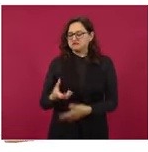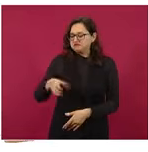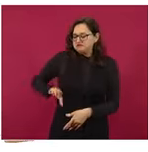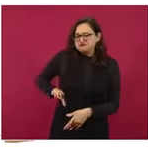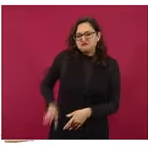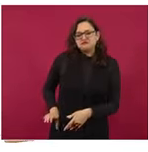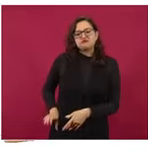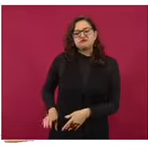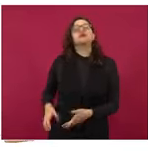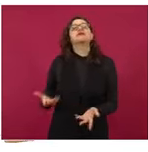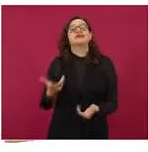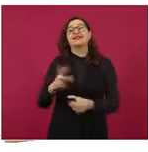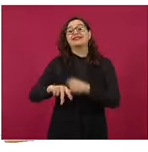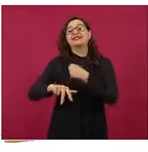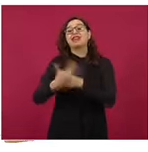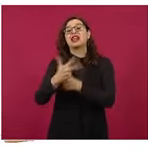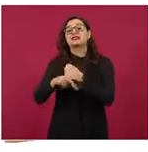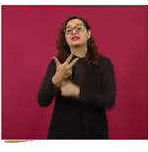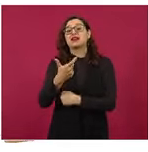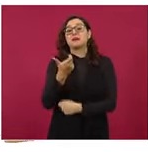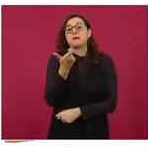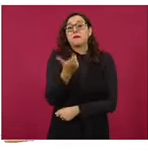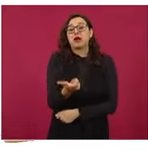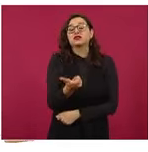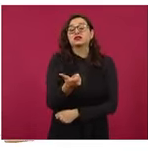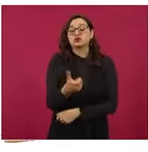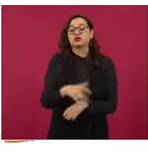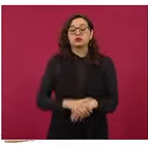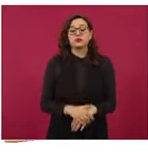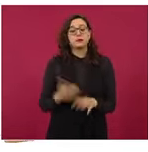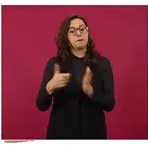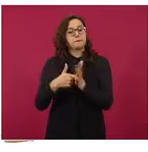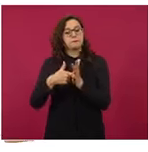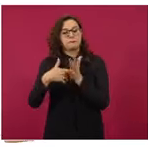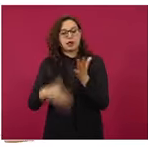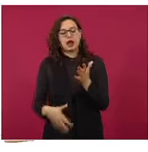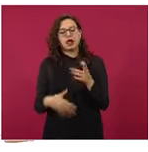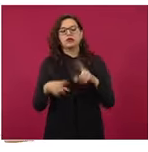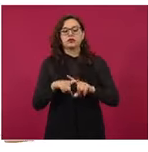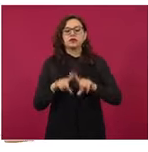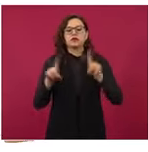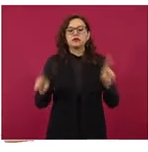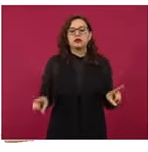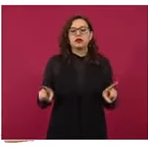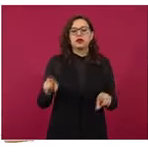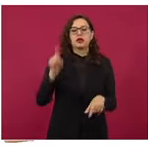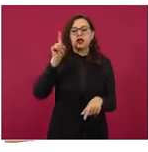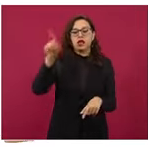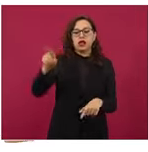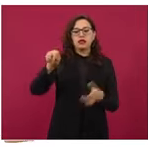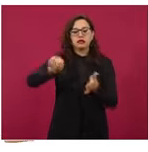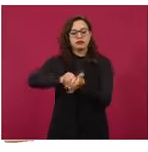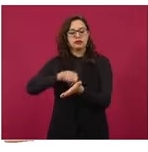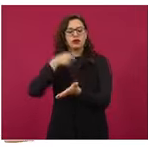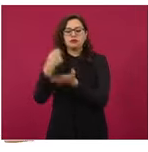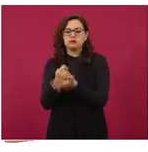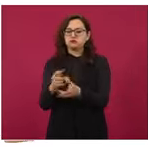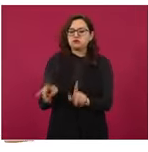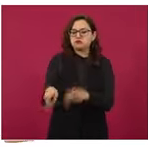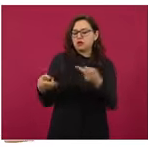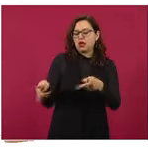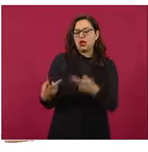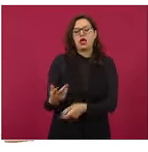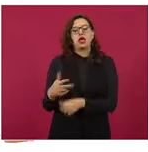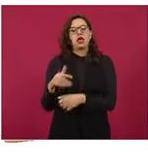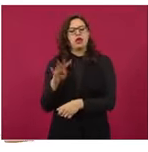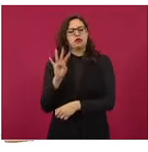esta estación de servicio. Y la más económica es de franquicia Pemex en Ciudad Madero, en Tamaulipas, 19 pesos